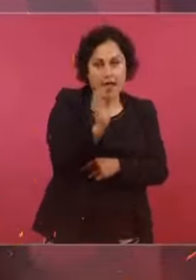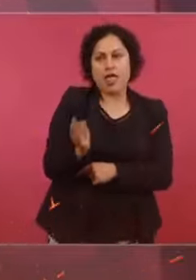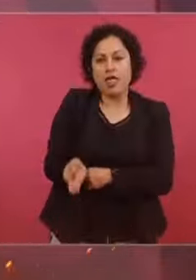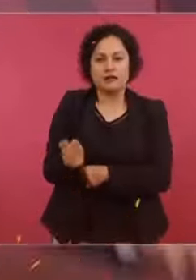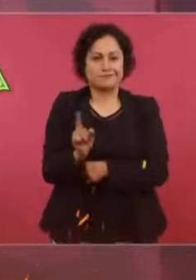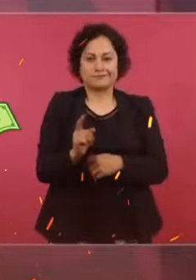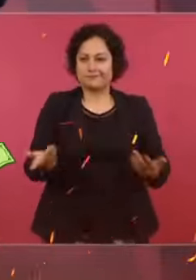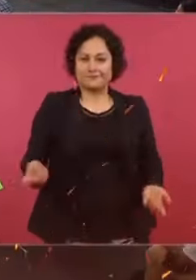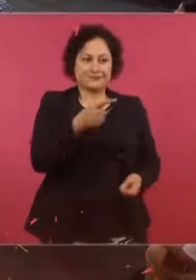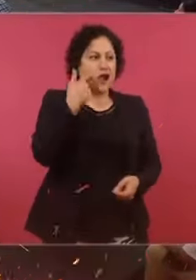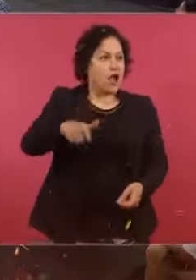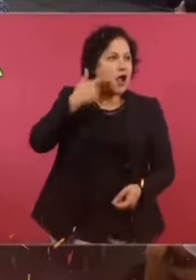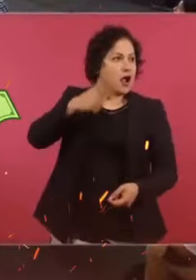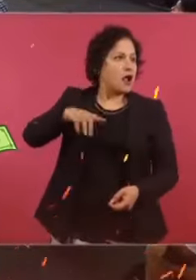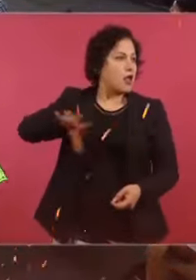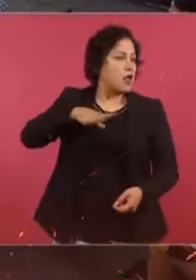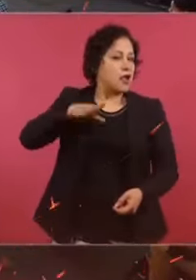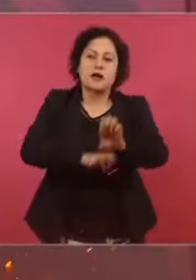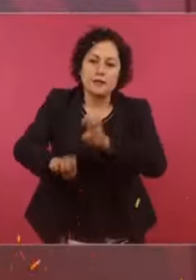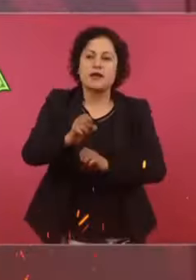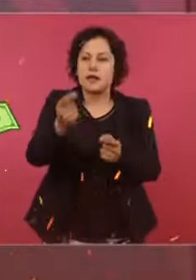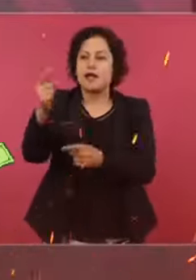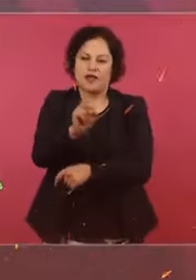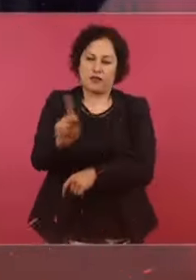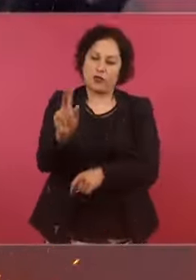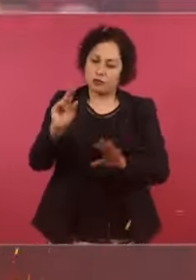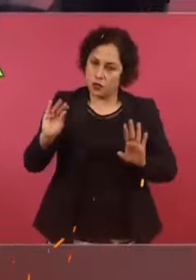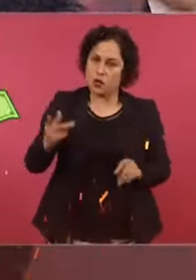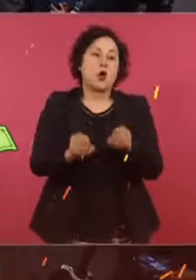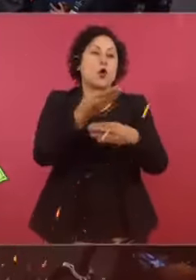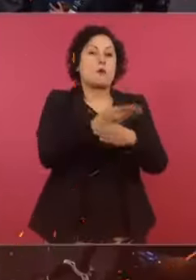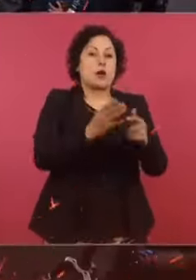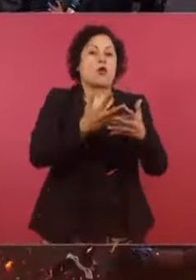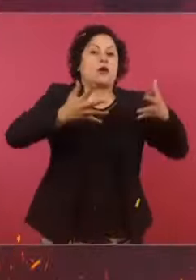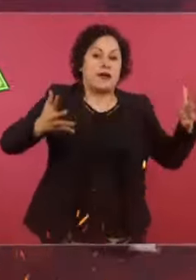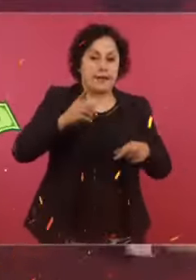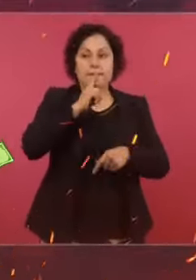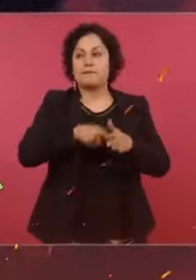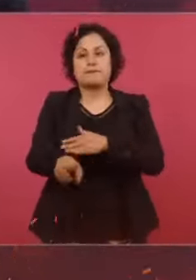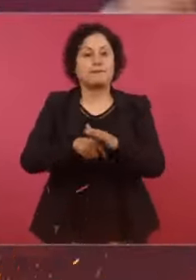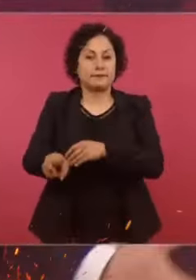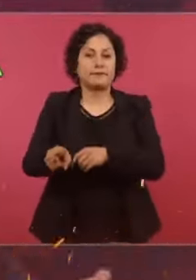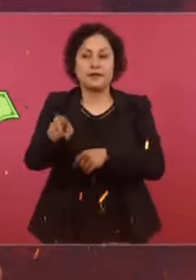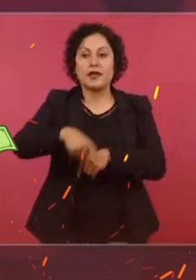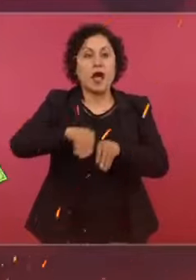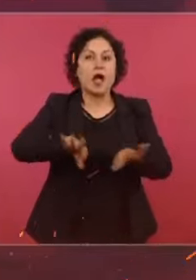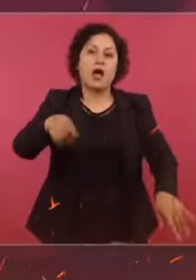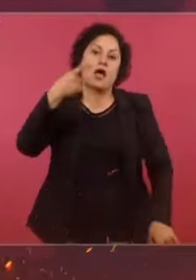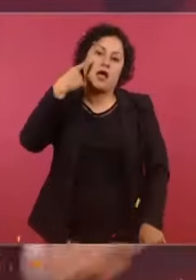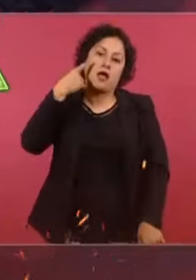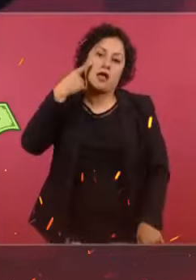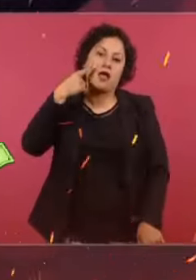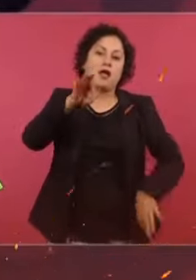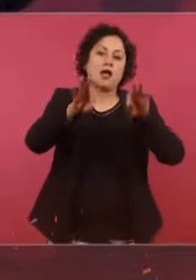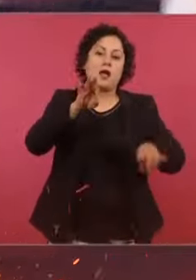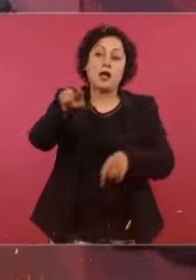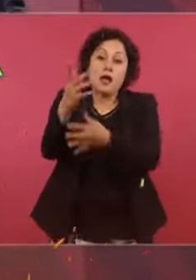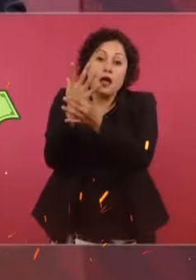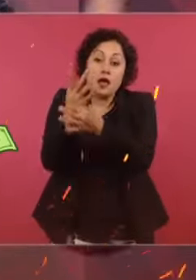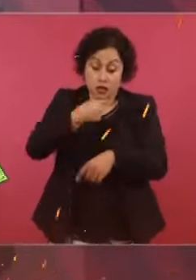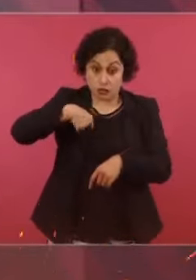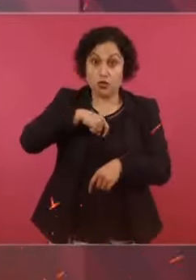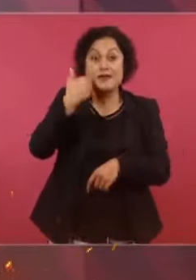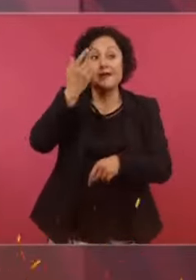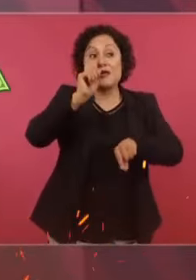Y ahí están todos los medios de información convencionales, pero sobre todo los columnistas, diciendo que nosotros queremos quitarle los Afores a los